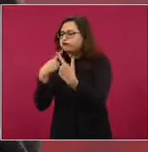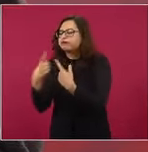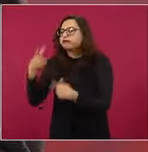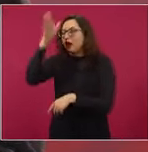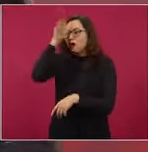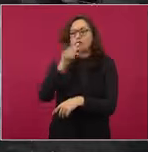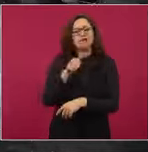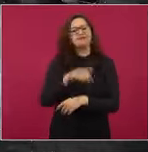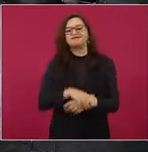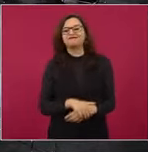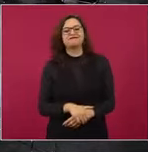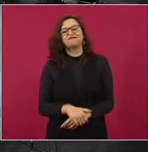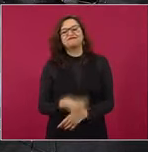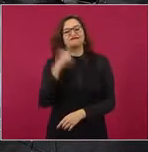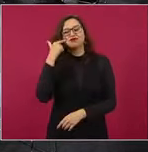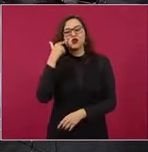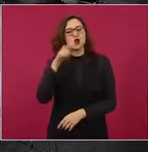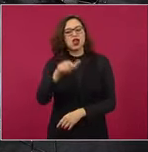para